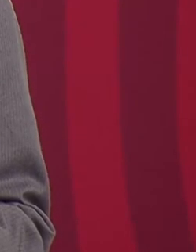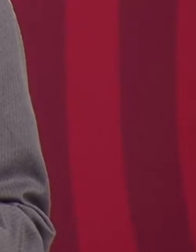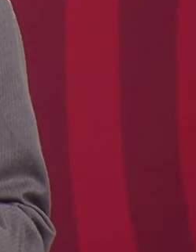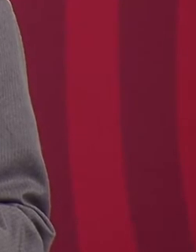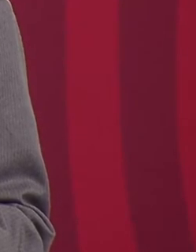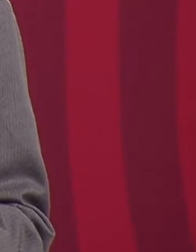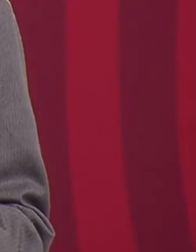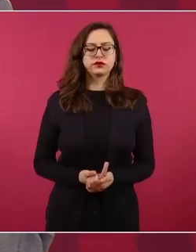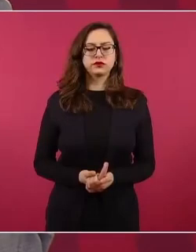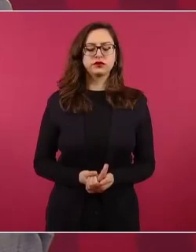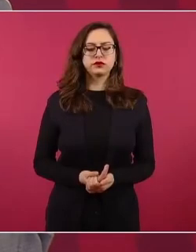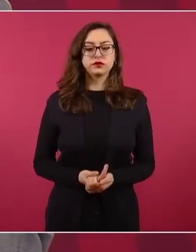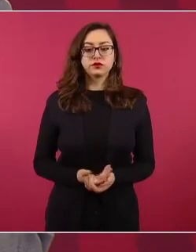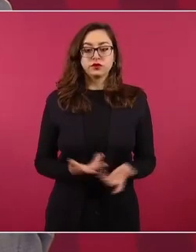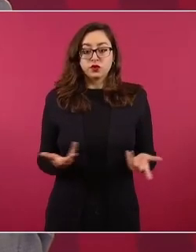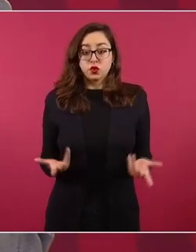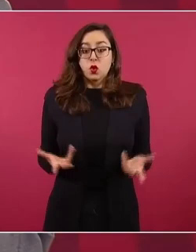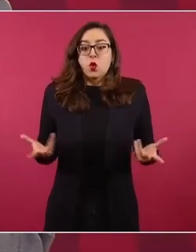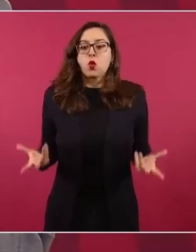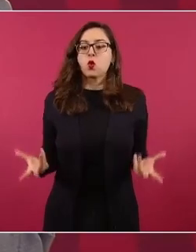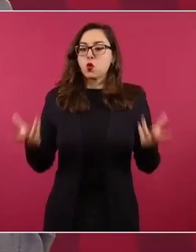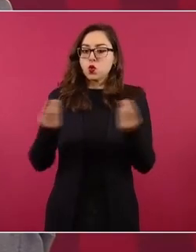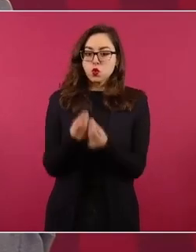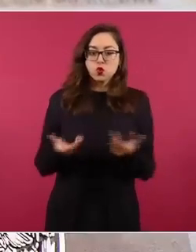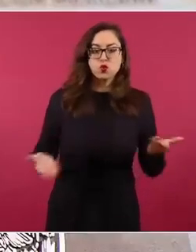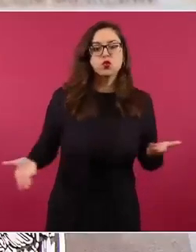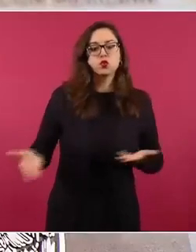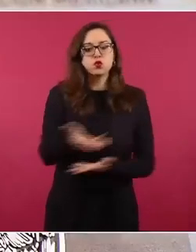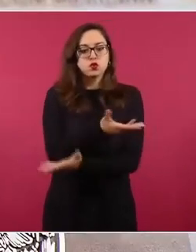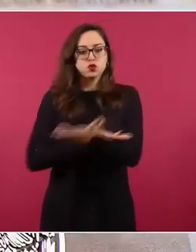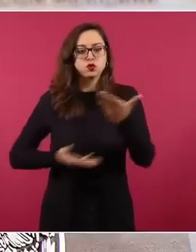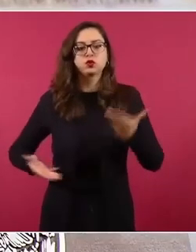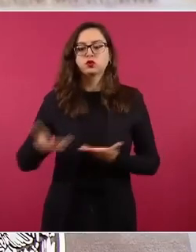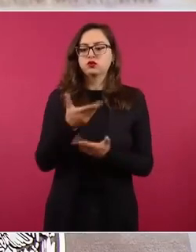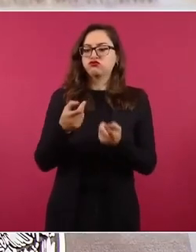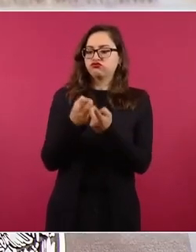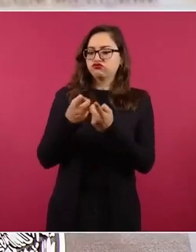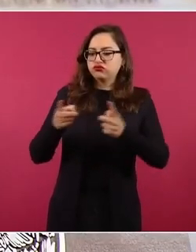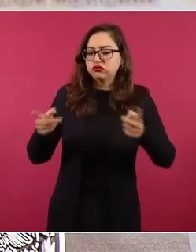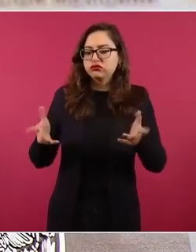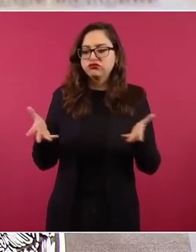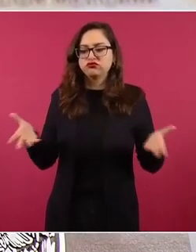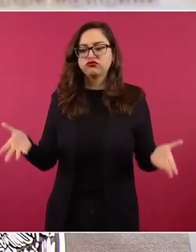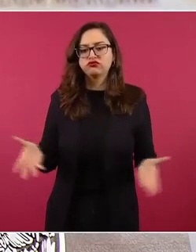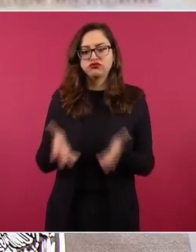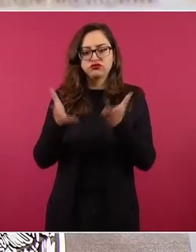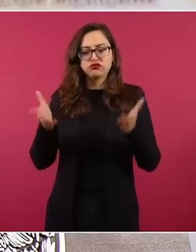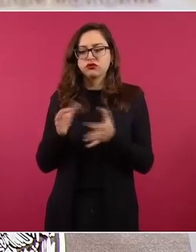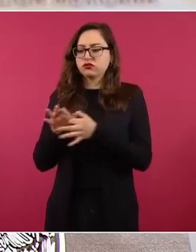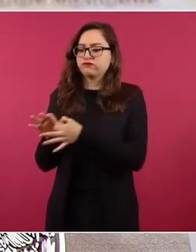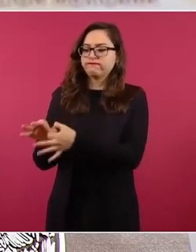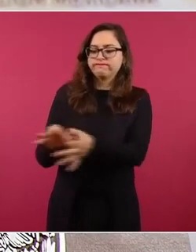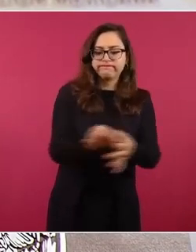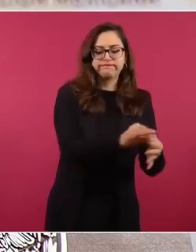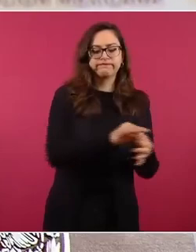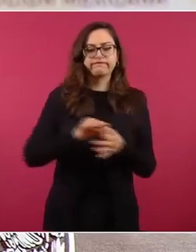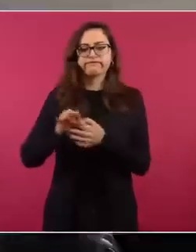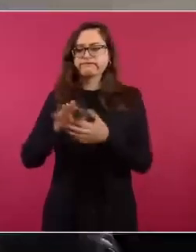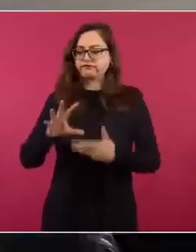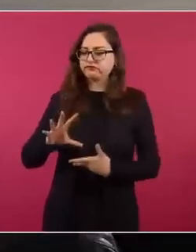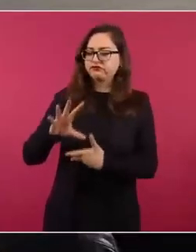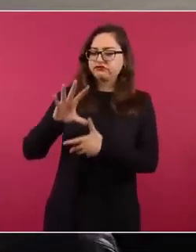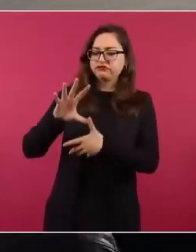la integración de América, de todos los pueblos de América, la fraternidad.